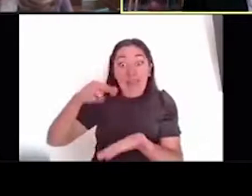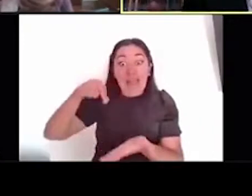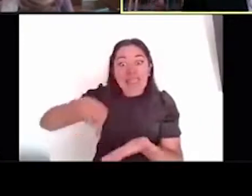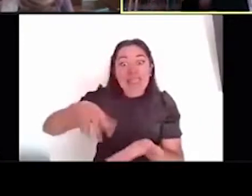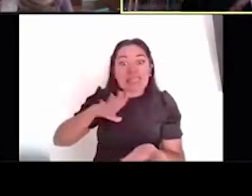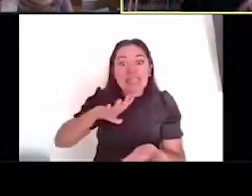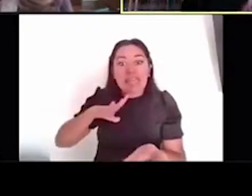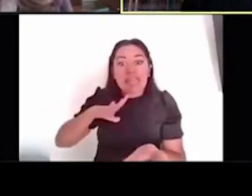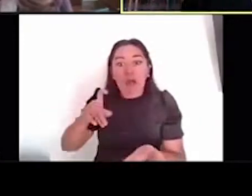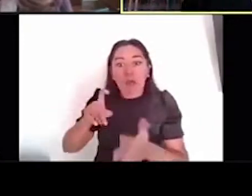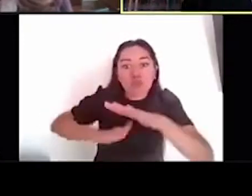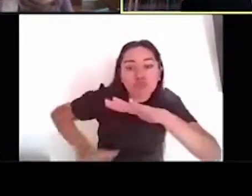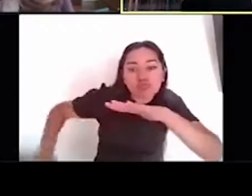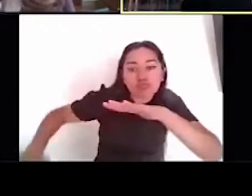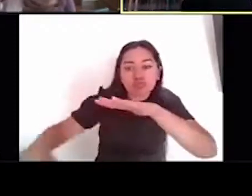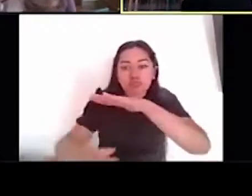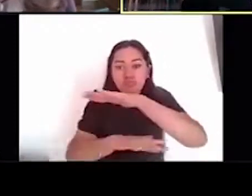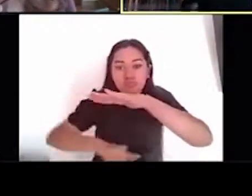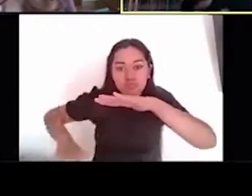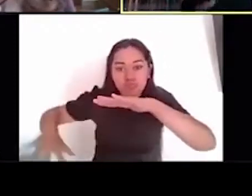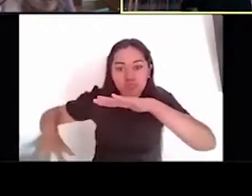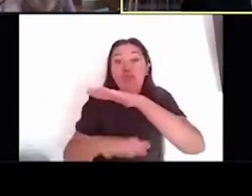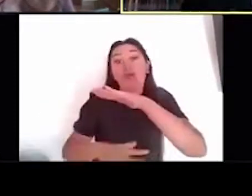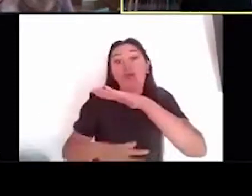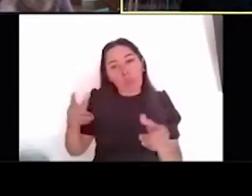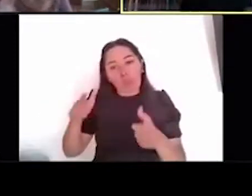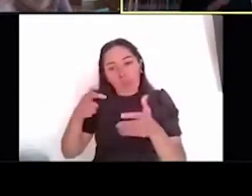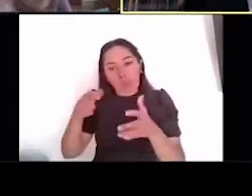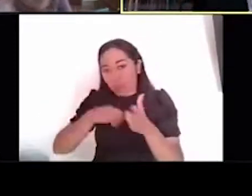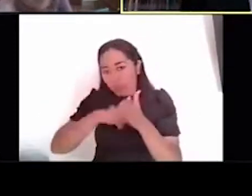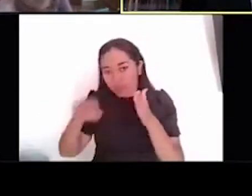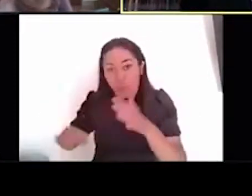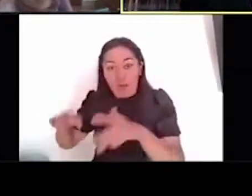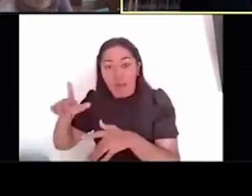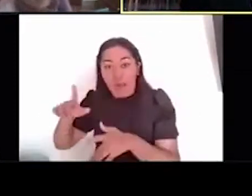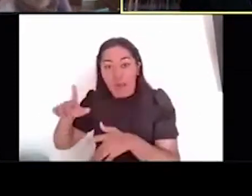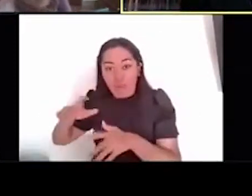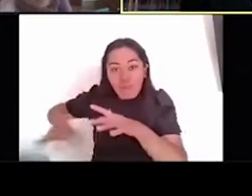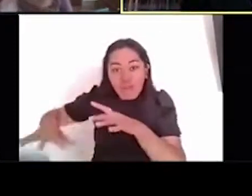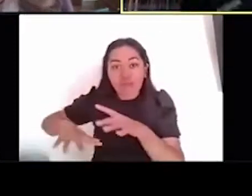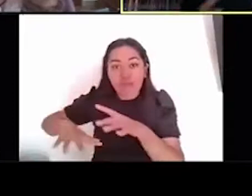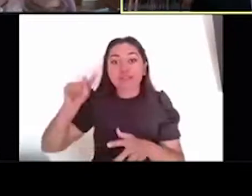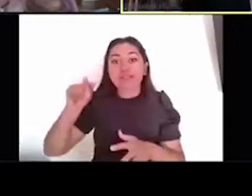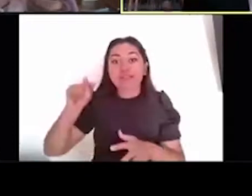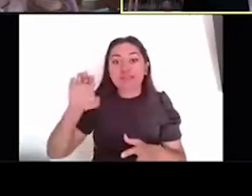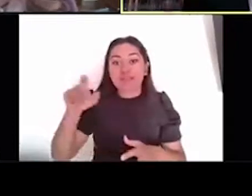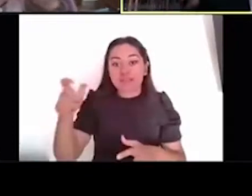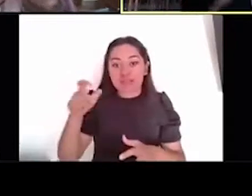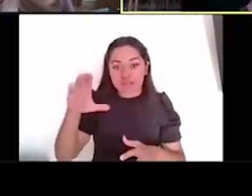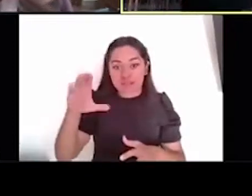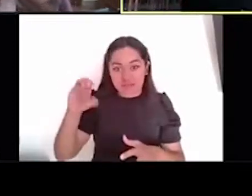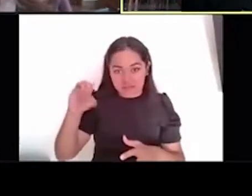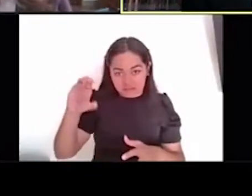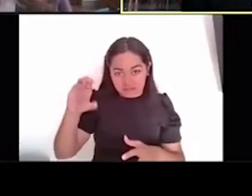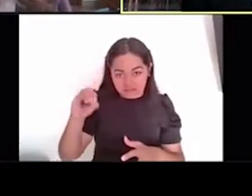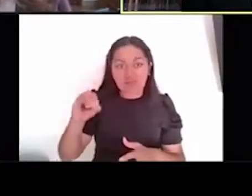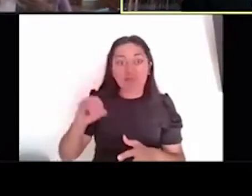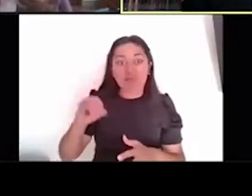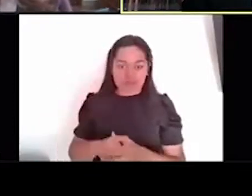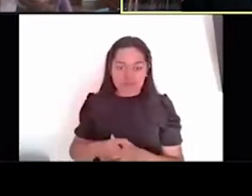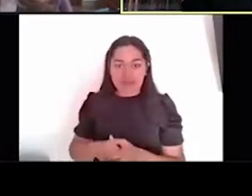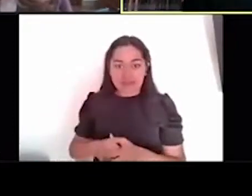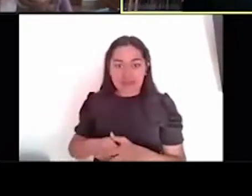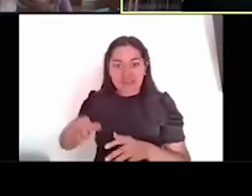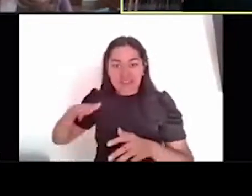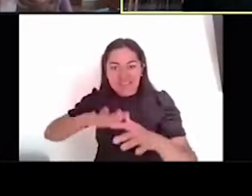de Texcoco, y tenemos bajo el subsuelo, son arcillas, existe el nivel freático, entonces,